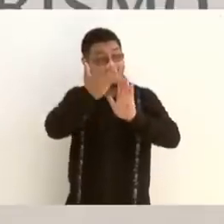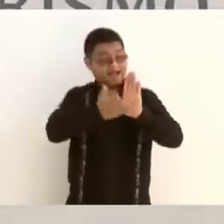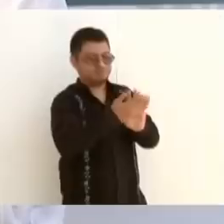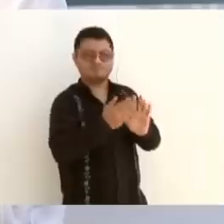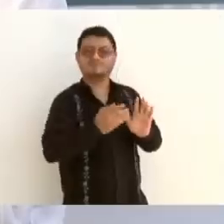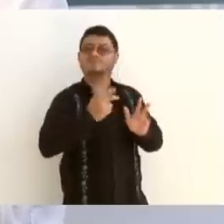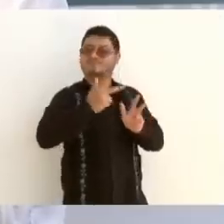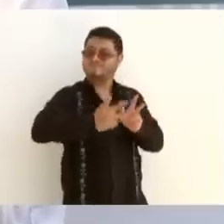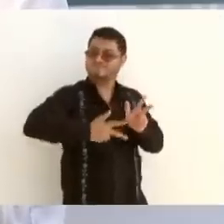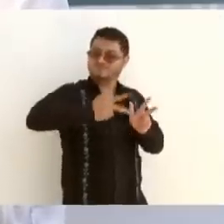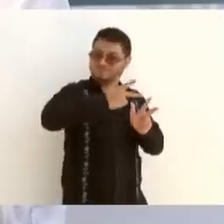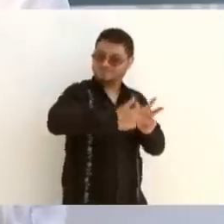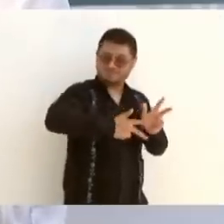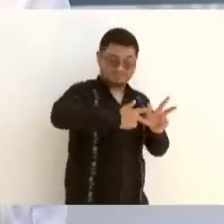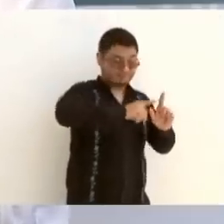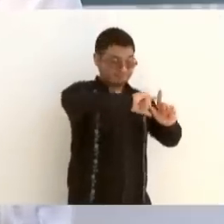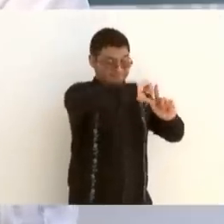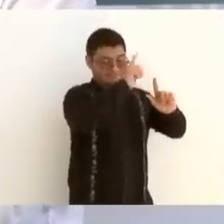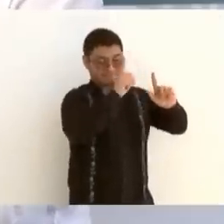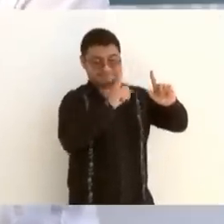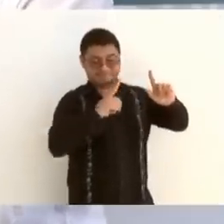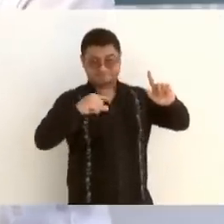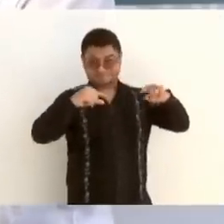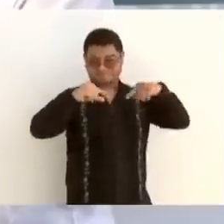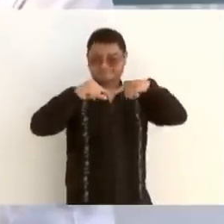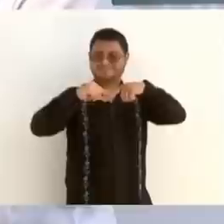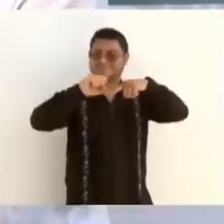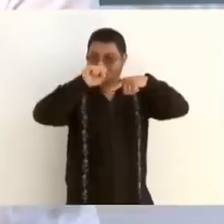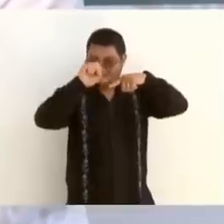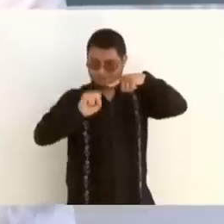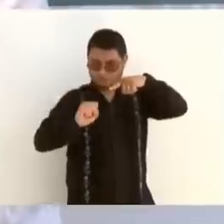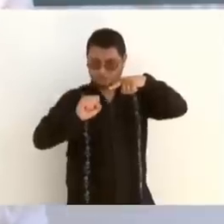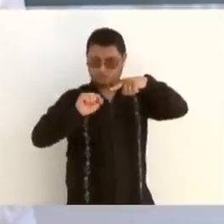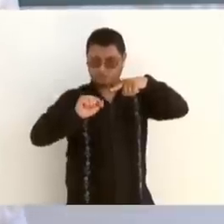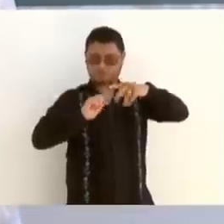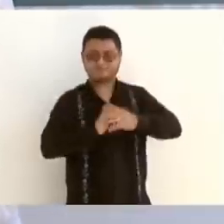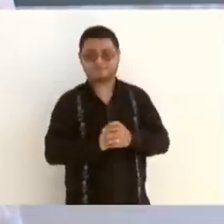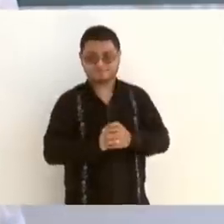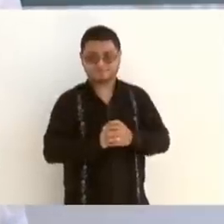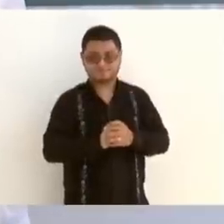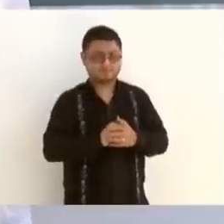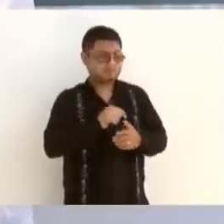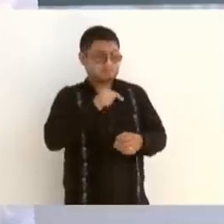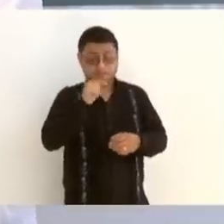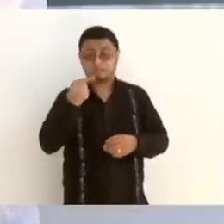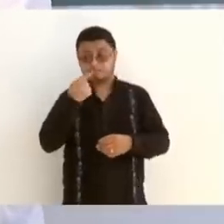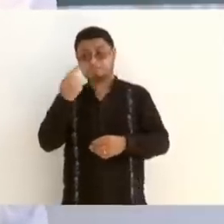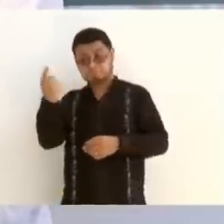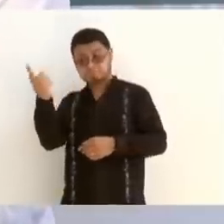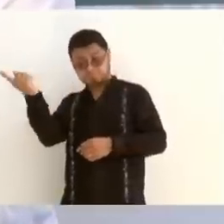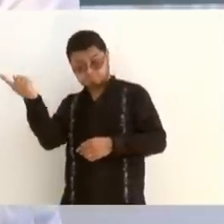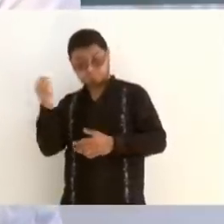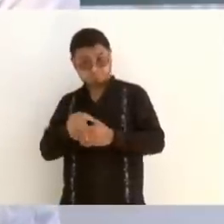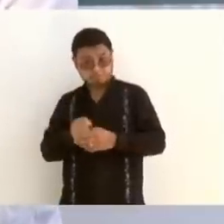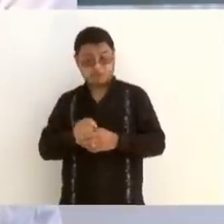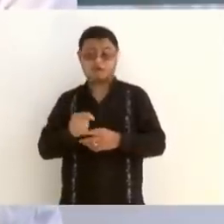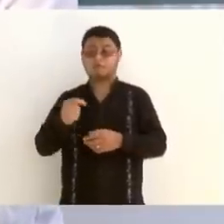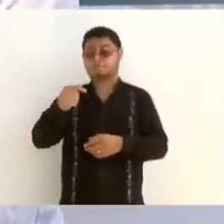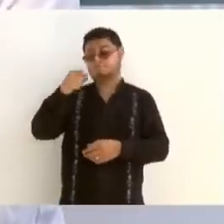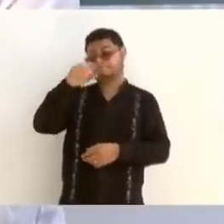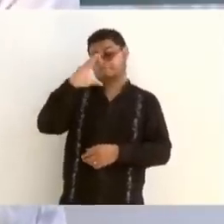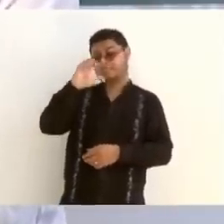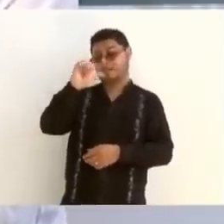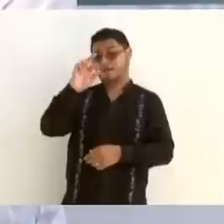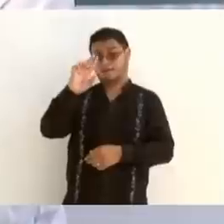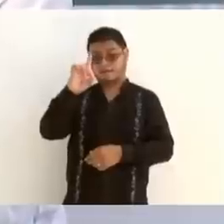Maya. Como aquí se ha mencionado, un proyecto que inicia el general Cárdenas siendo secretario de